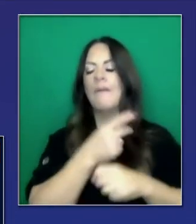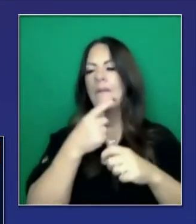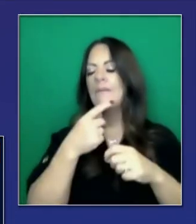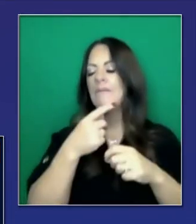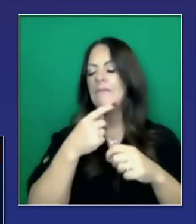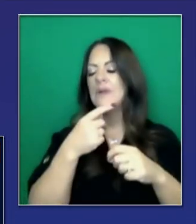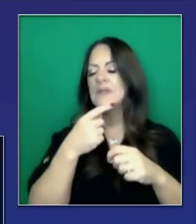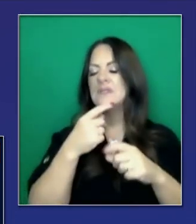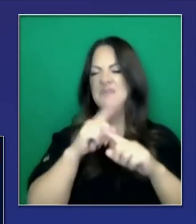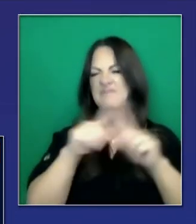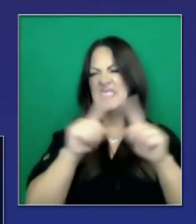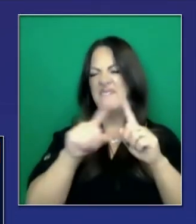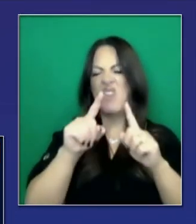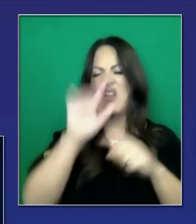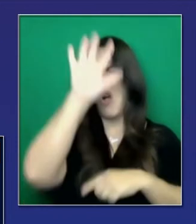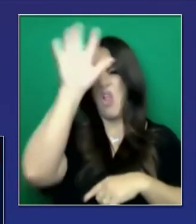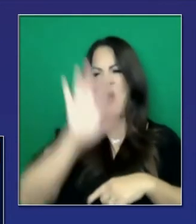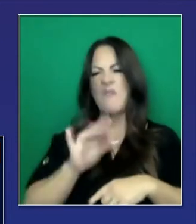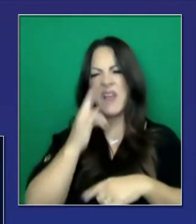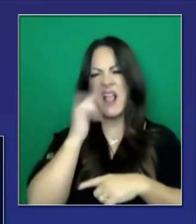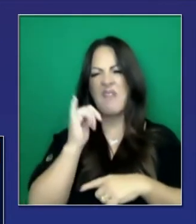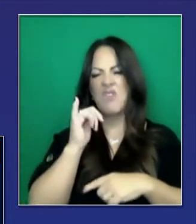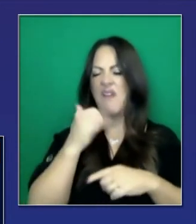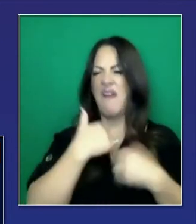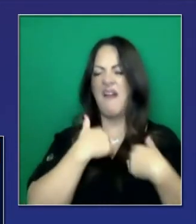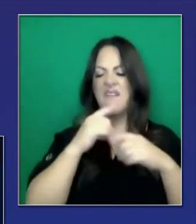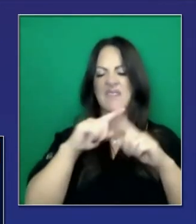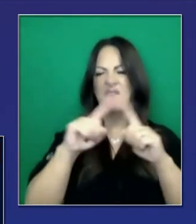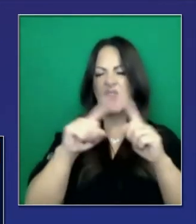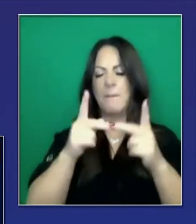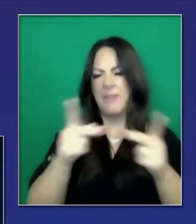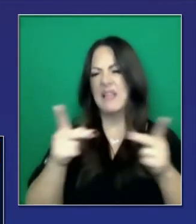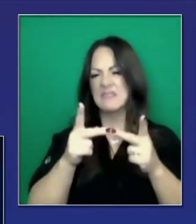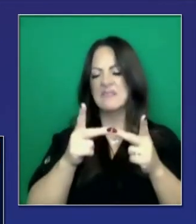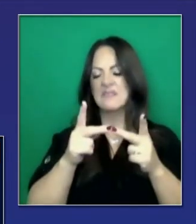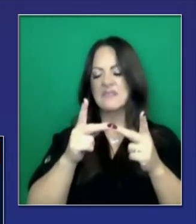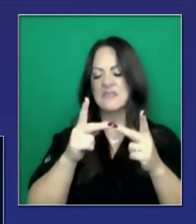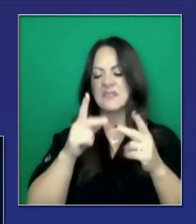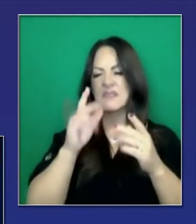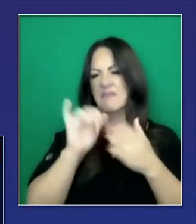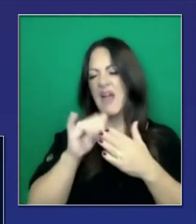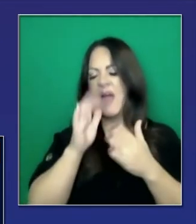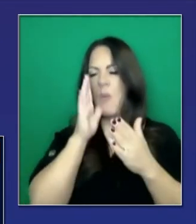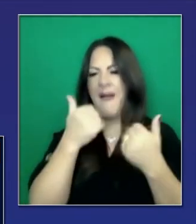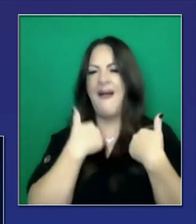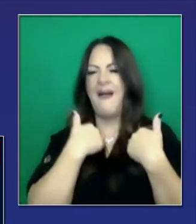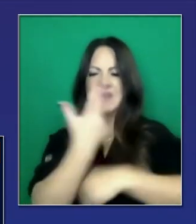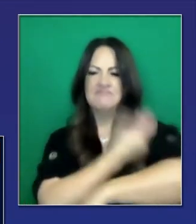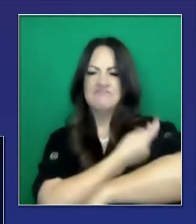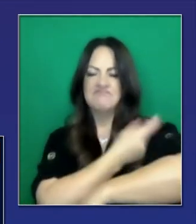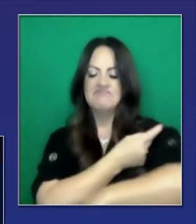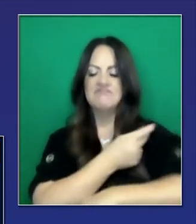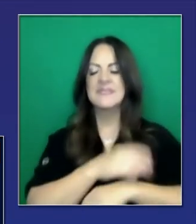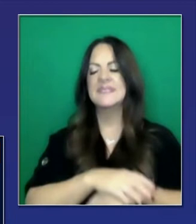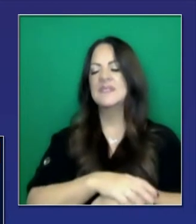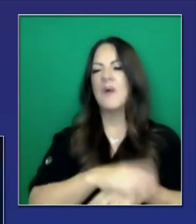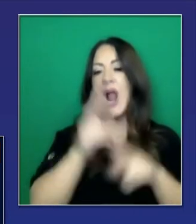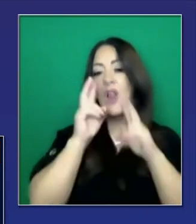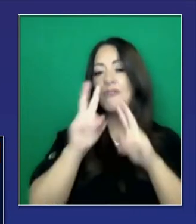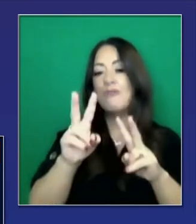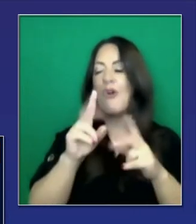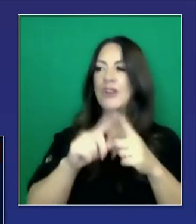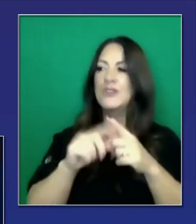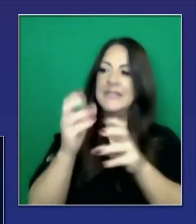lugares adicionales para distribuir y administrar. De modo que veremos que estos números seguirán creciendo y aumentando rápidamente